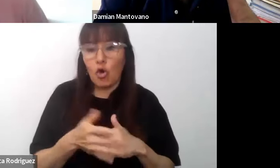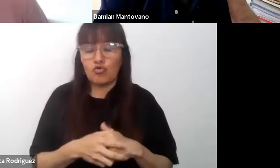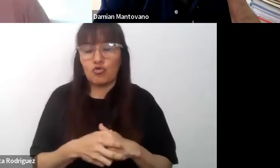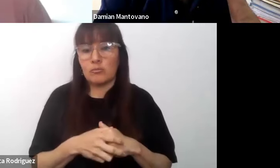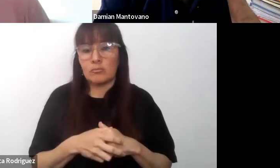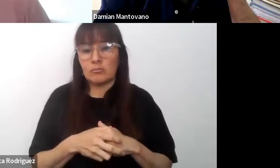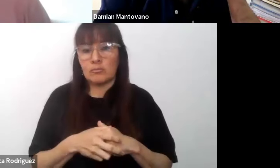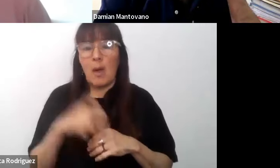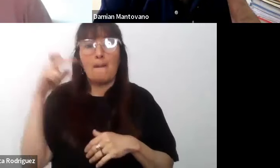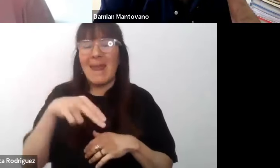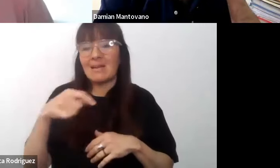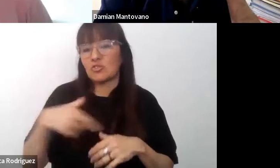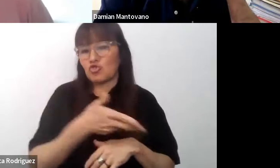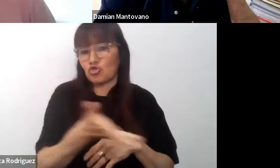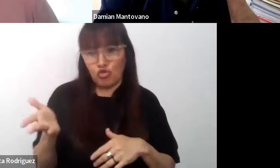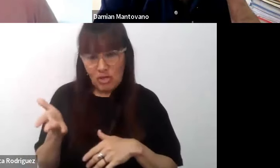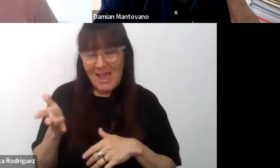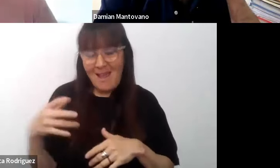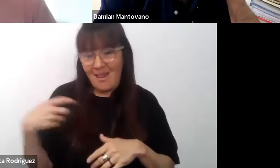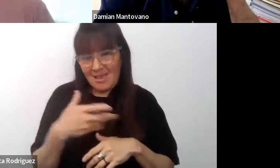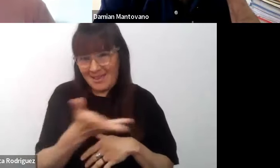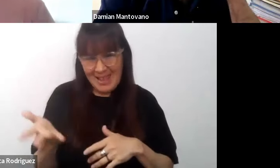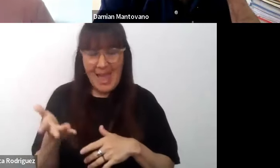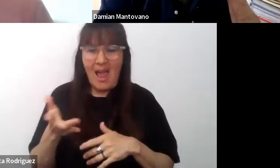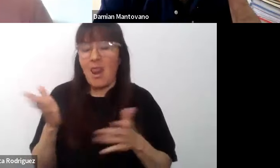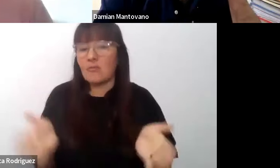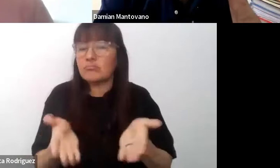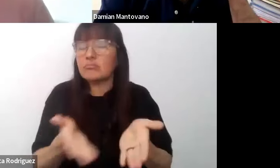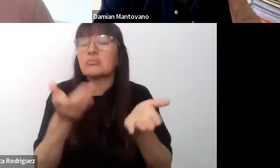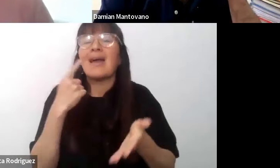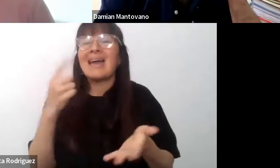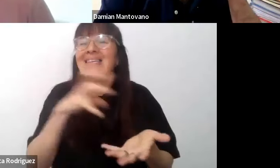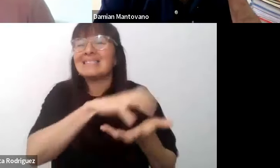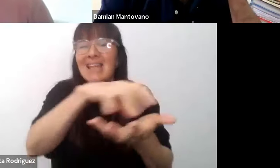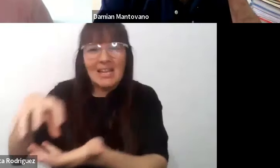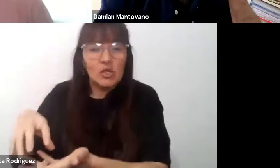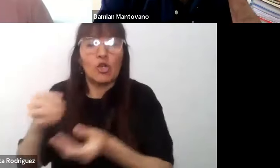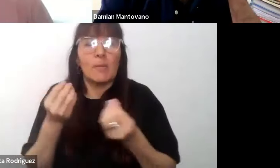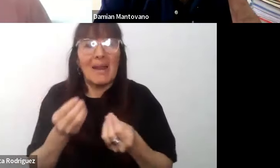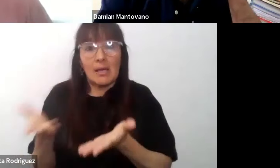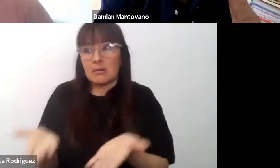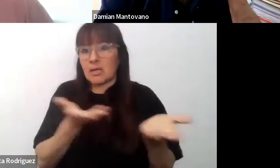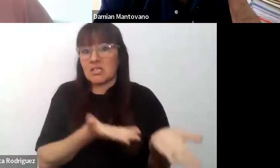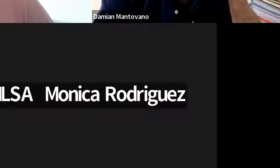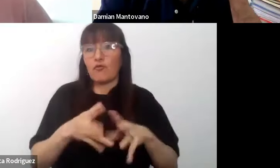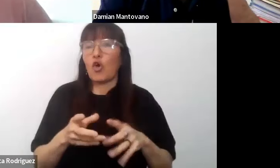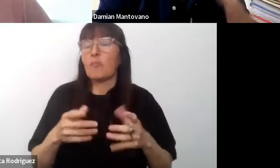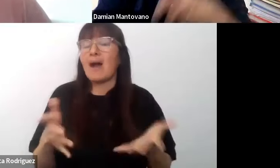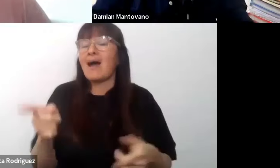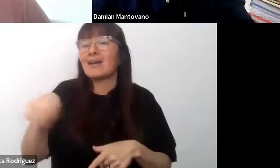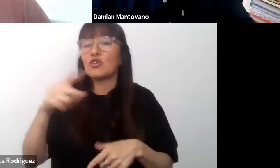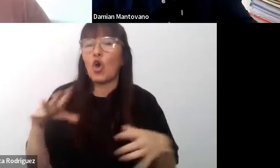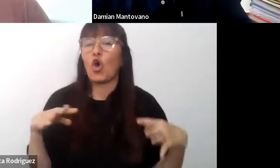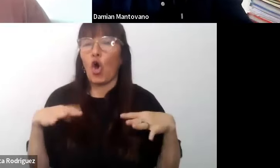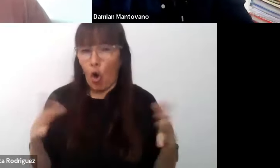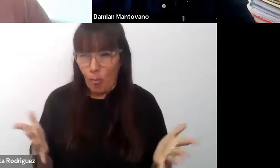más social, generar instalaciones para recibir de la mejor manera a estos alumnos y